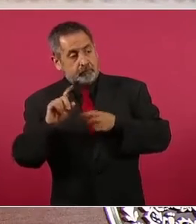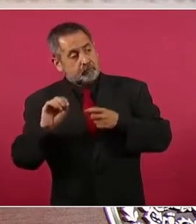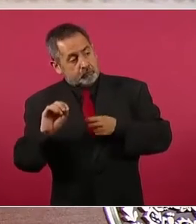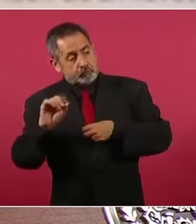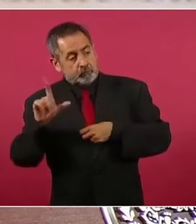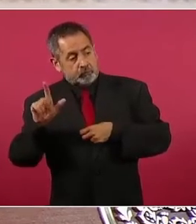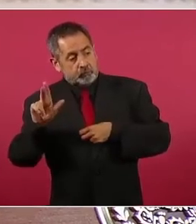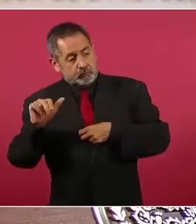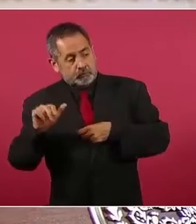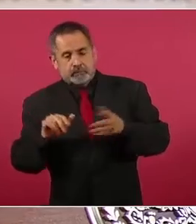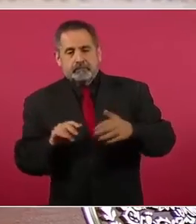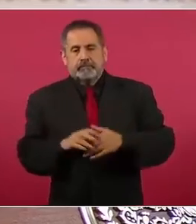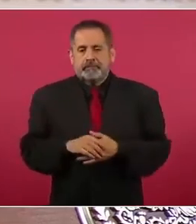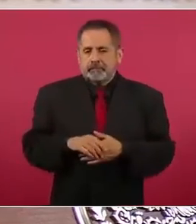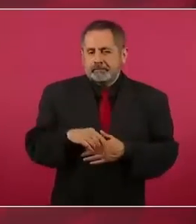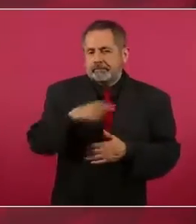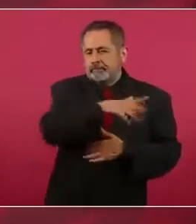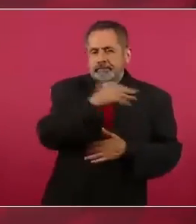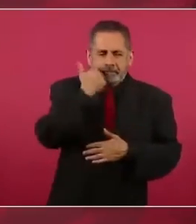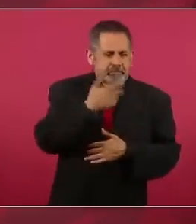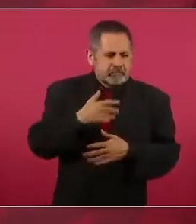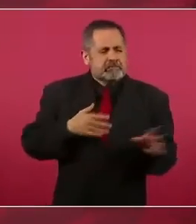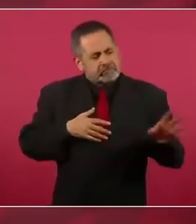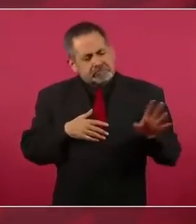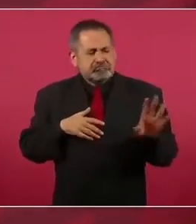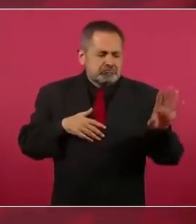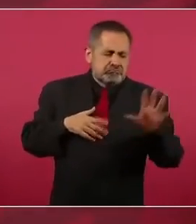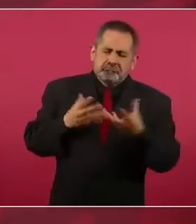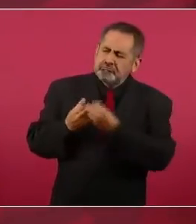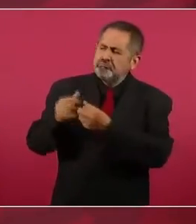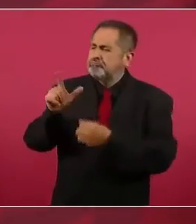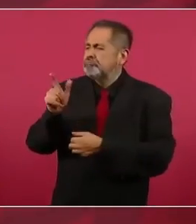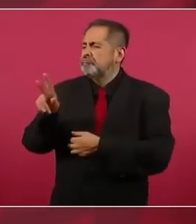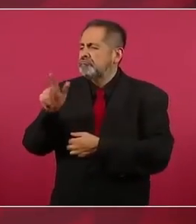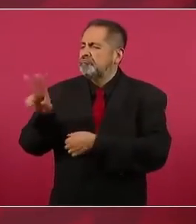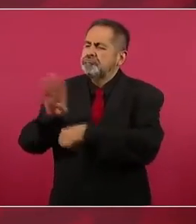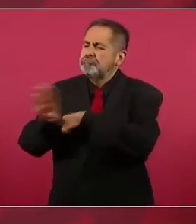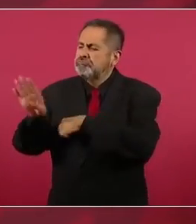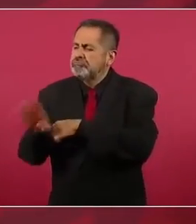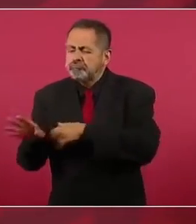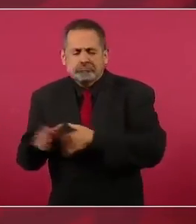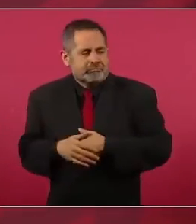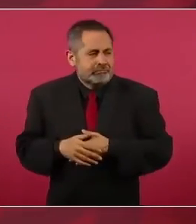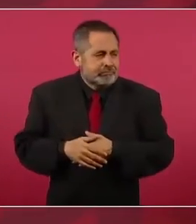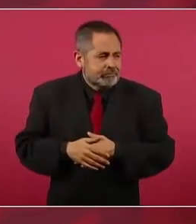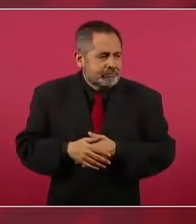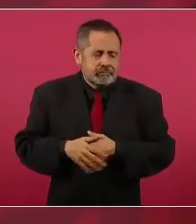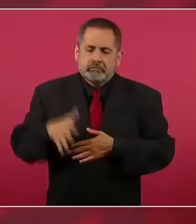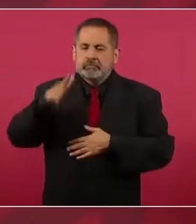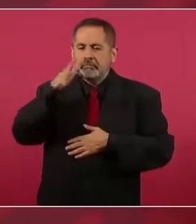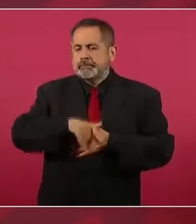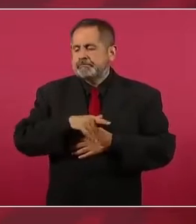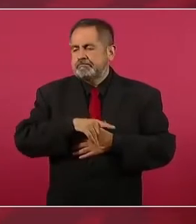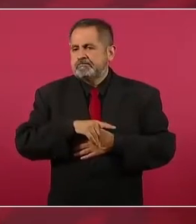yo dijera Lula, y nunca lo dije,